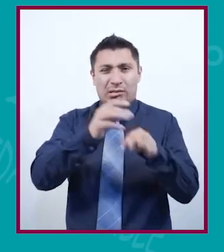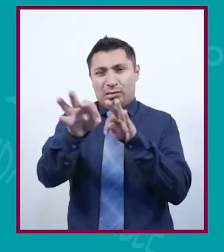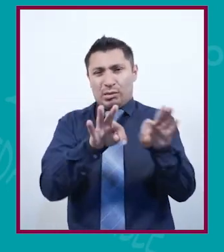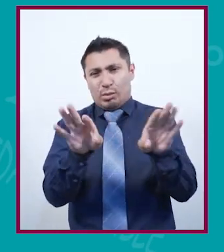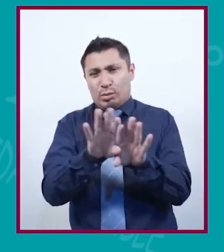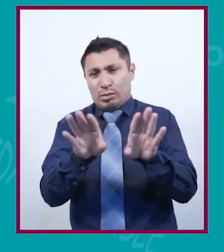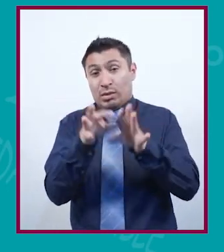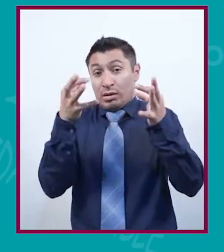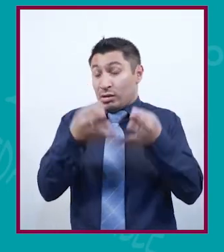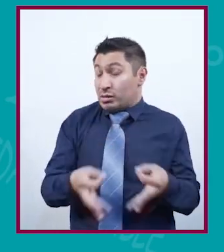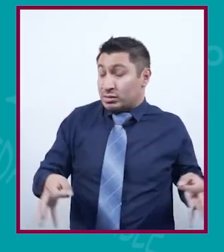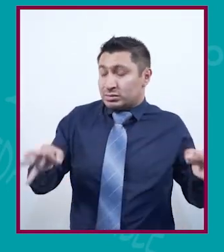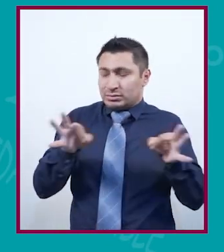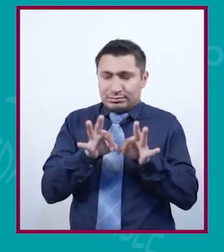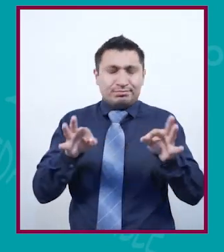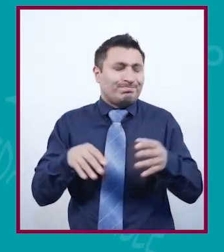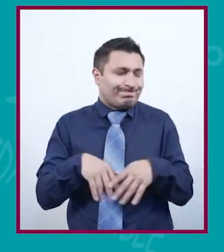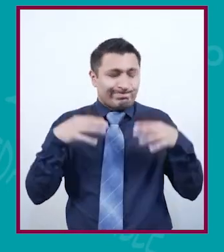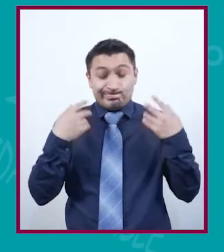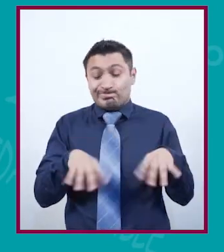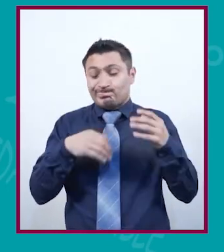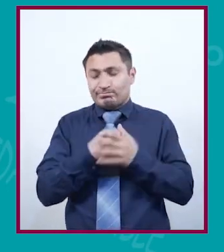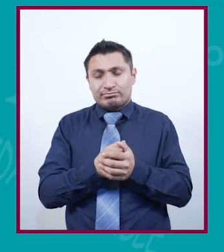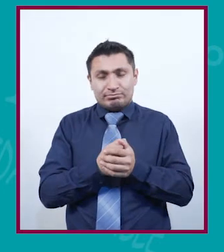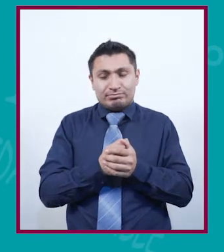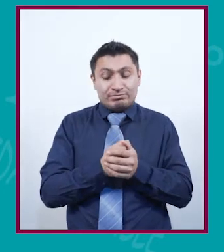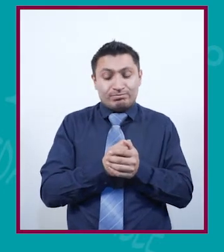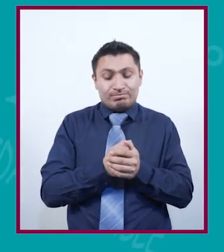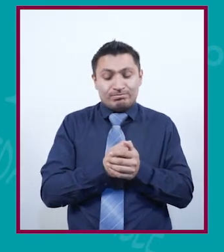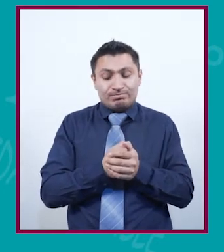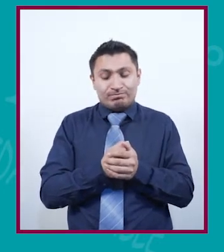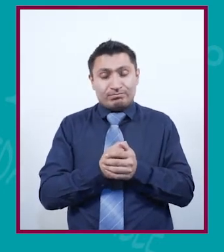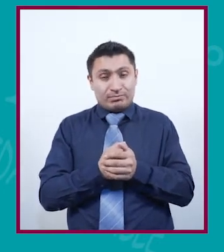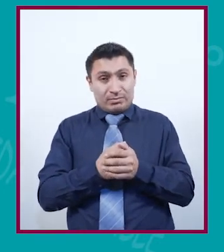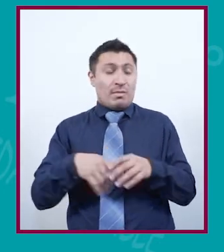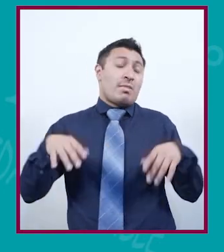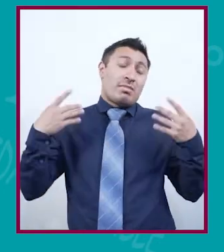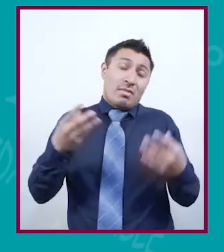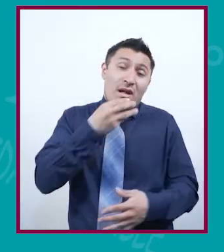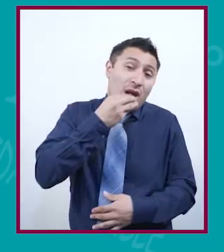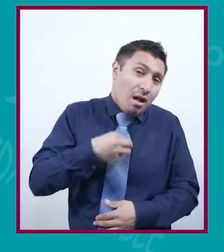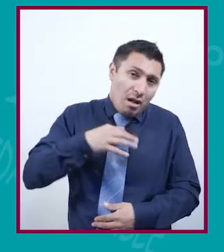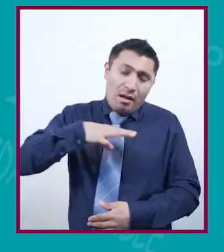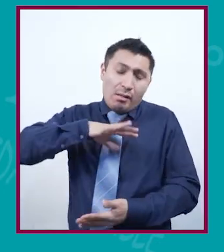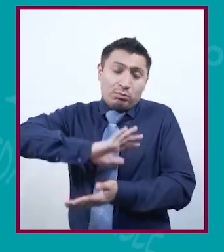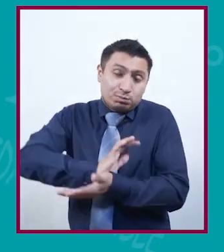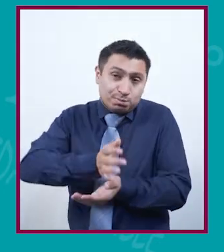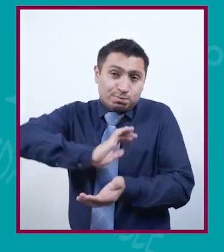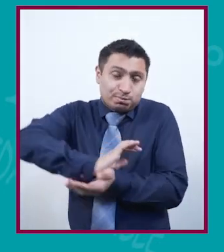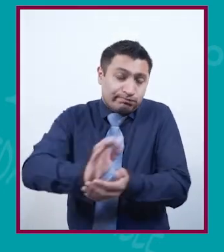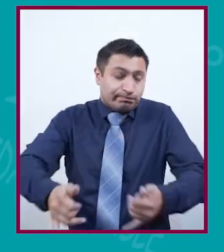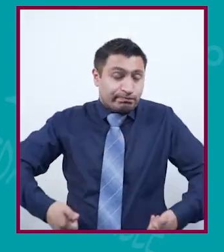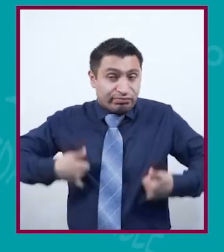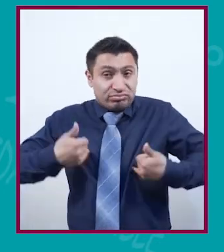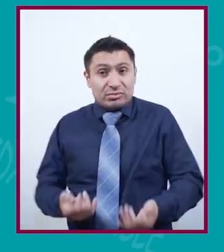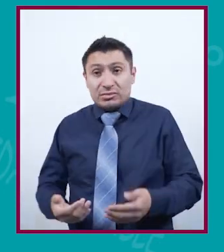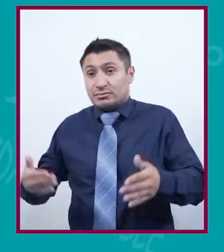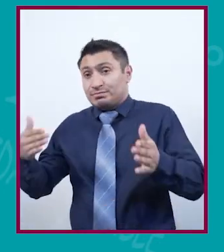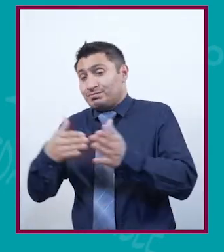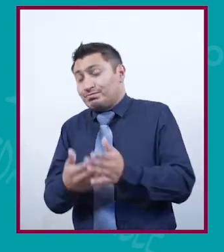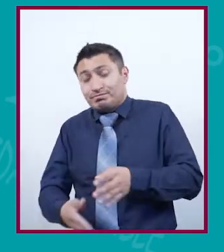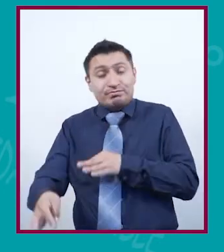competencia laboral pues ha sido un elemento que ha dejado fuera, ha permitido la discriminación de los jóvenes e impedido su